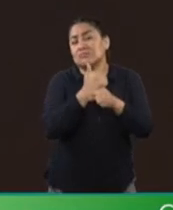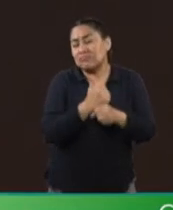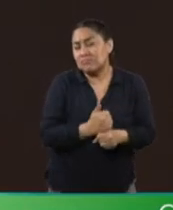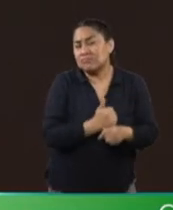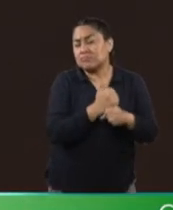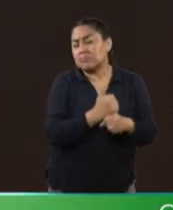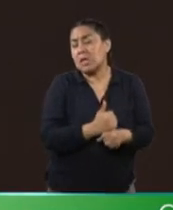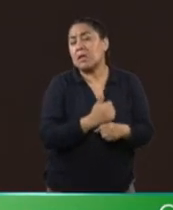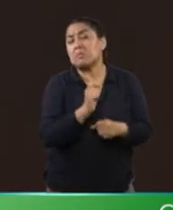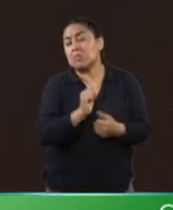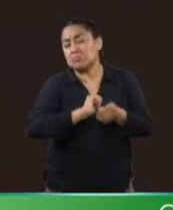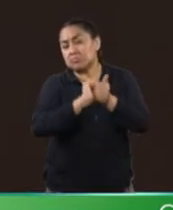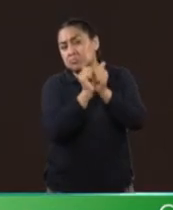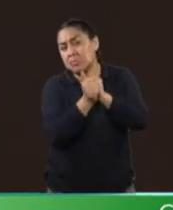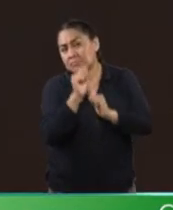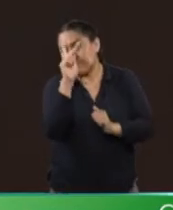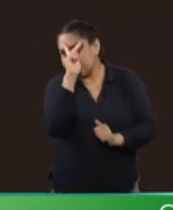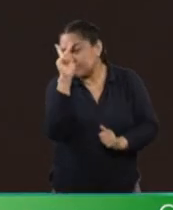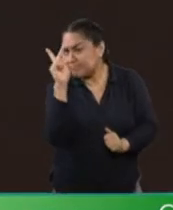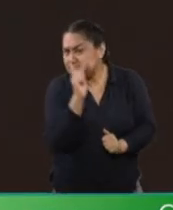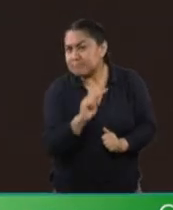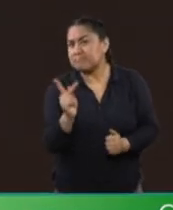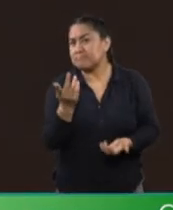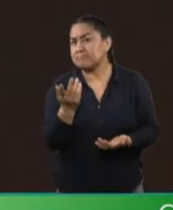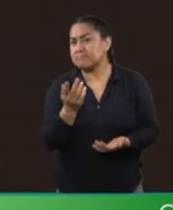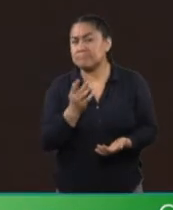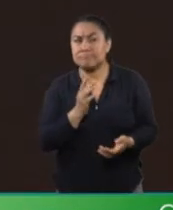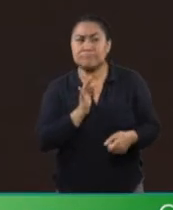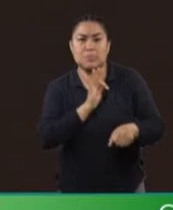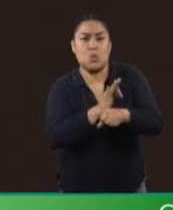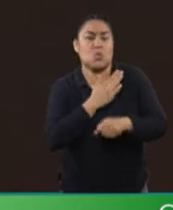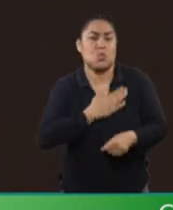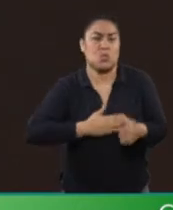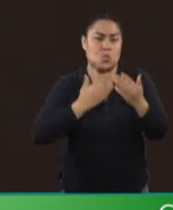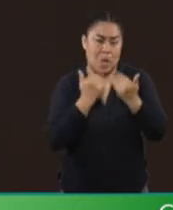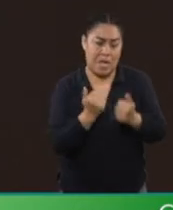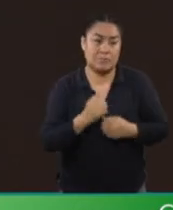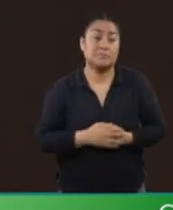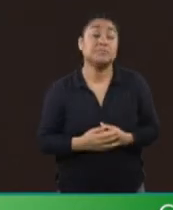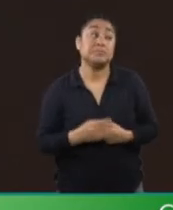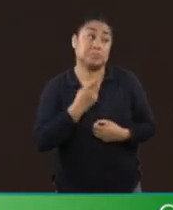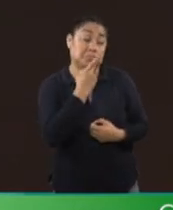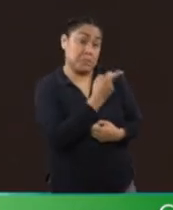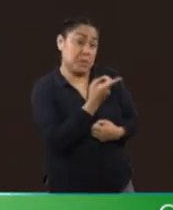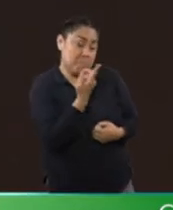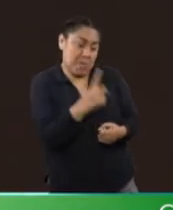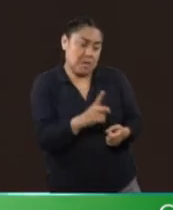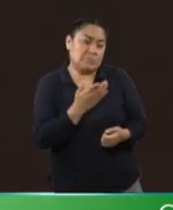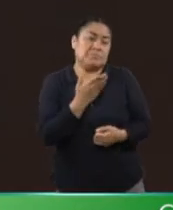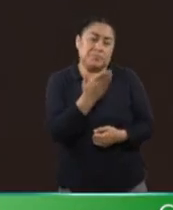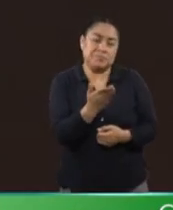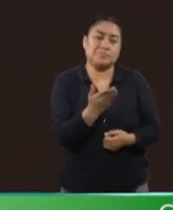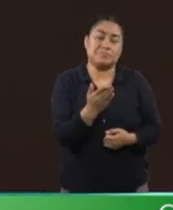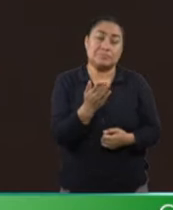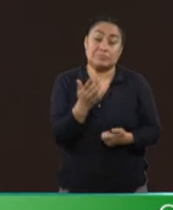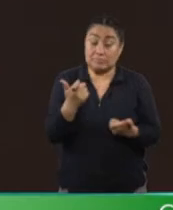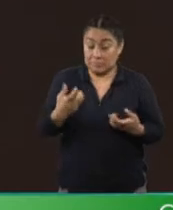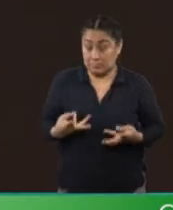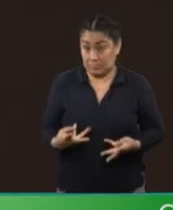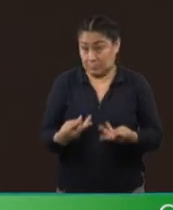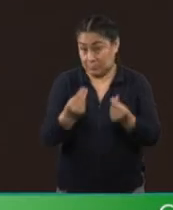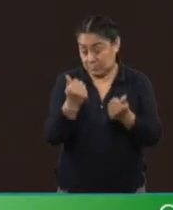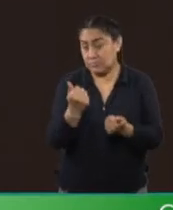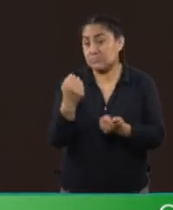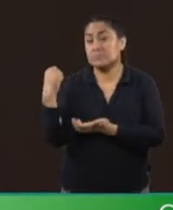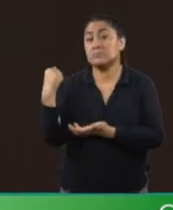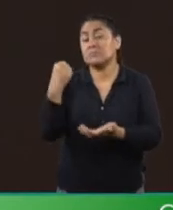en detrimento de la justicia económica. El decreto indica que los gastos generados por la reforma deberán ser